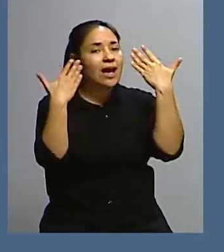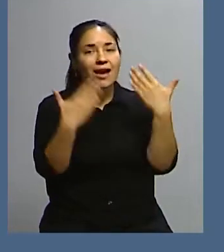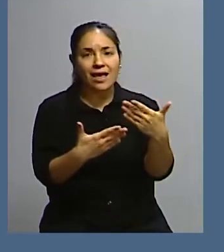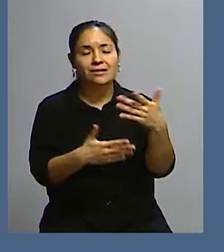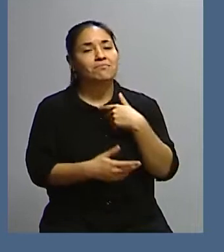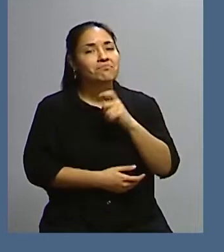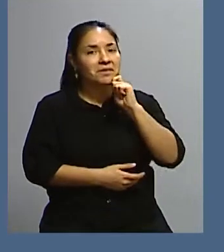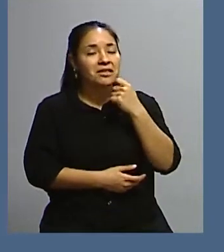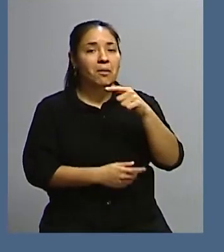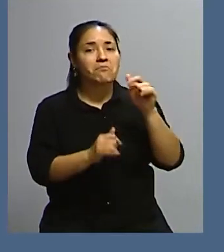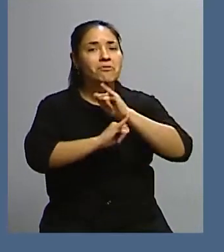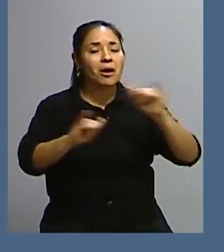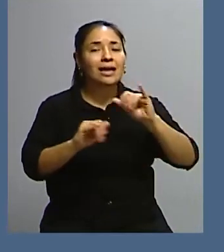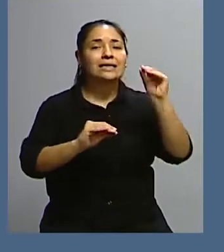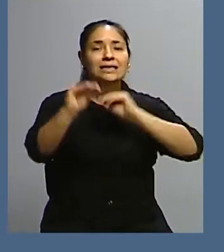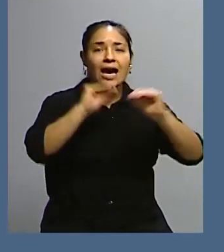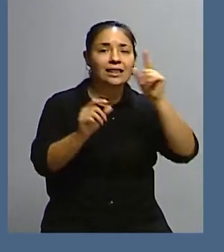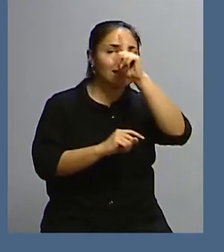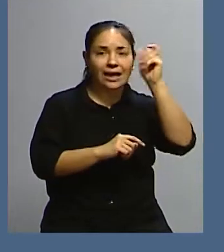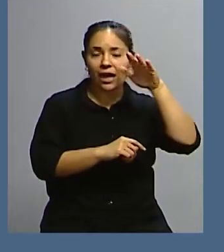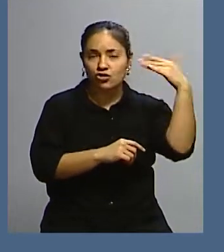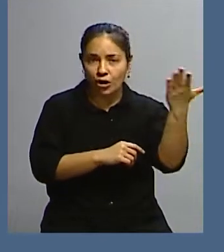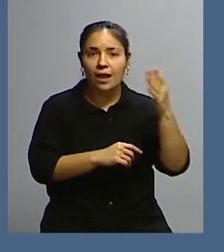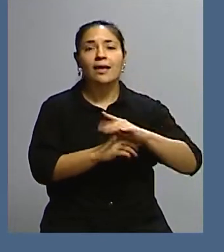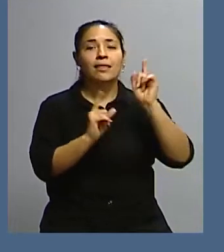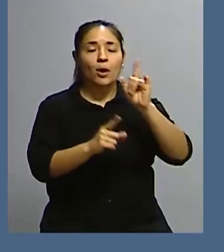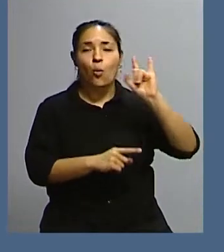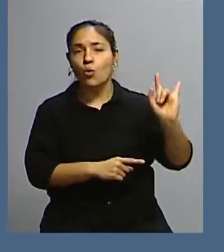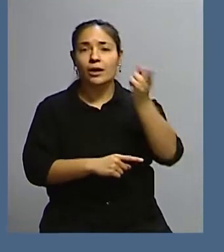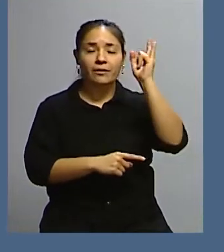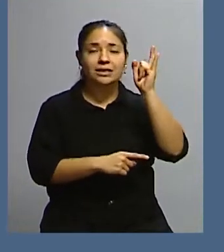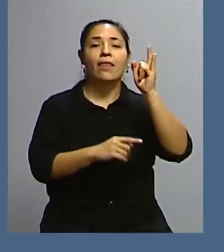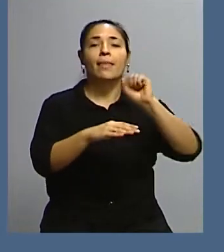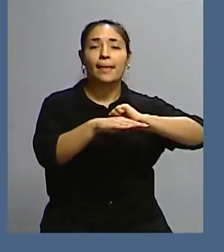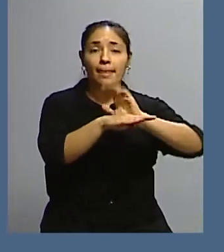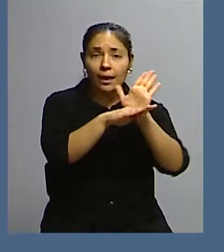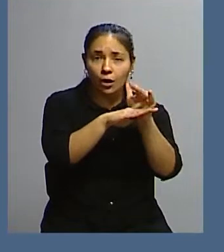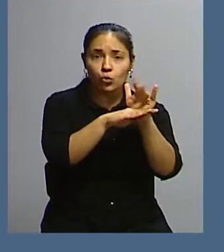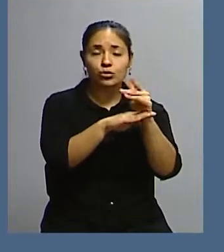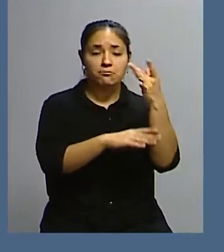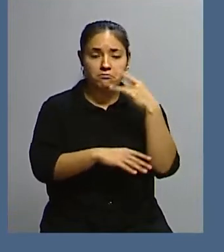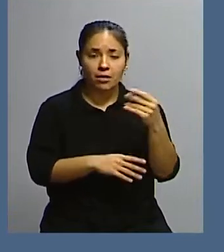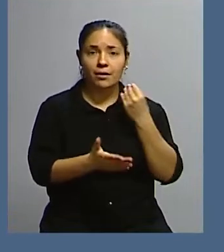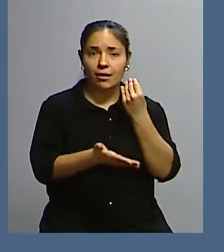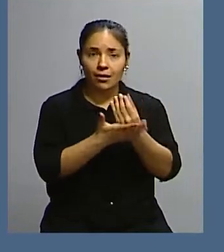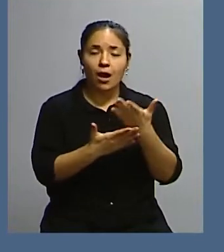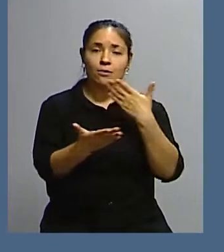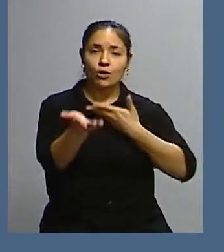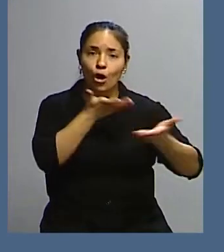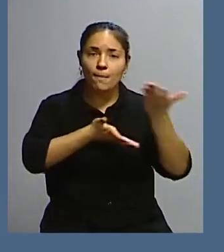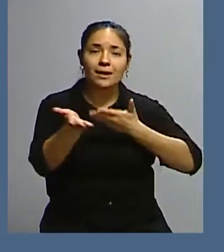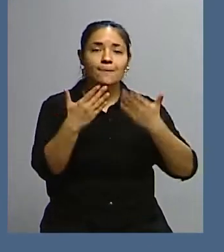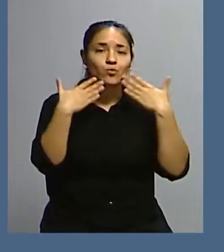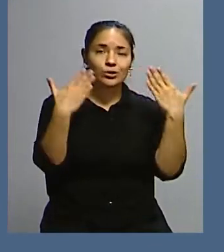este programa, Chat Internacional y la Universidad Nacional de Cuyo me hayan invitado esta tarde para compartir con